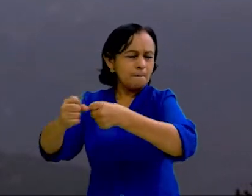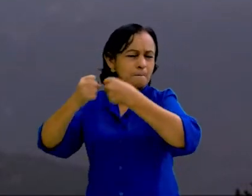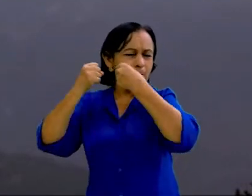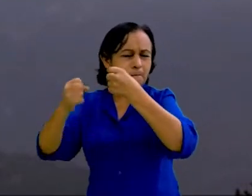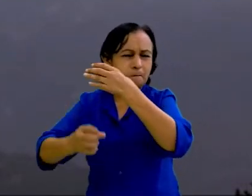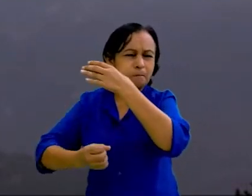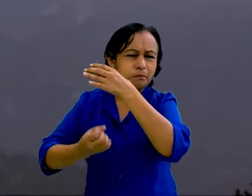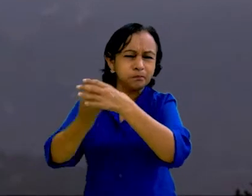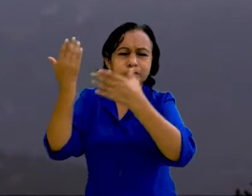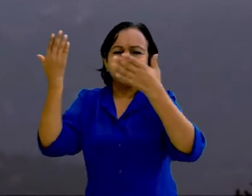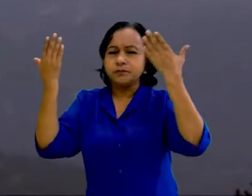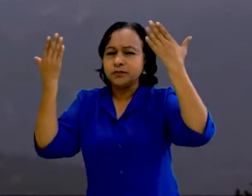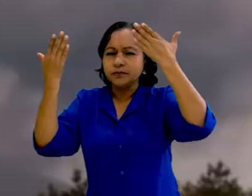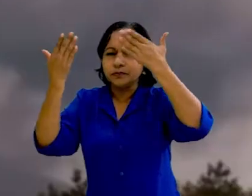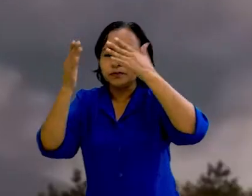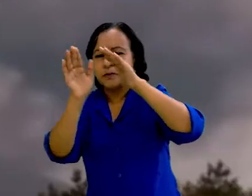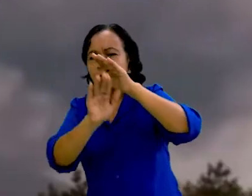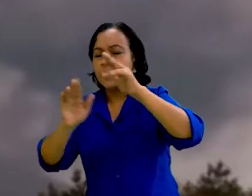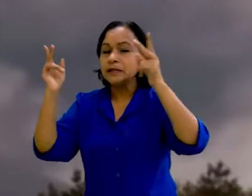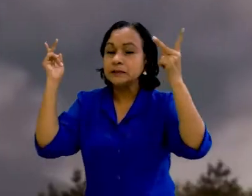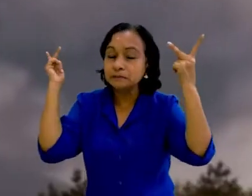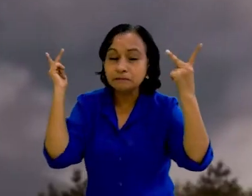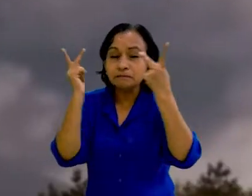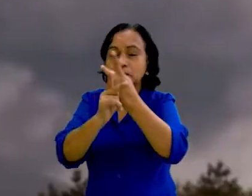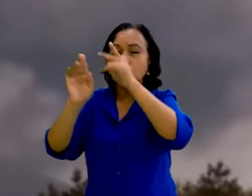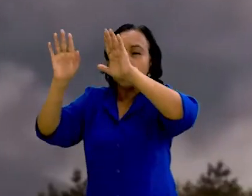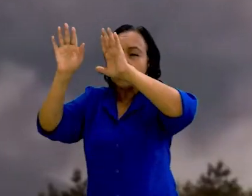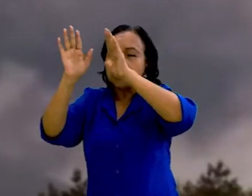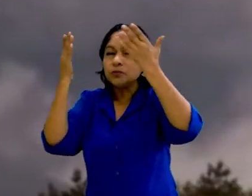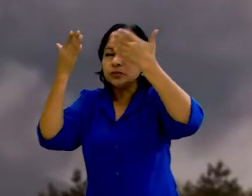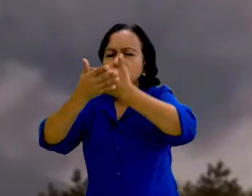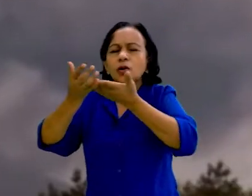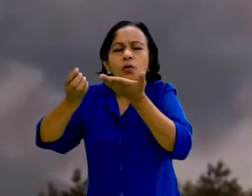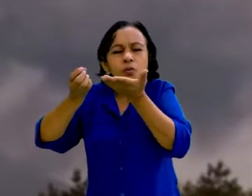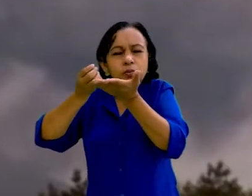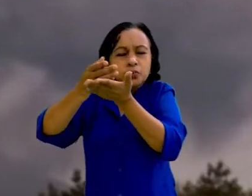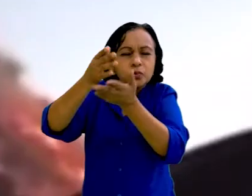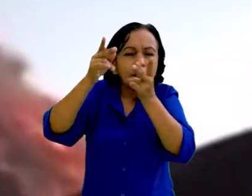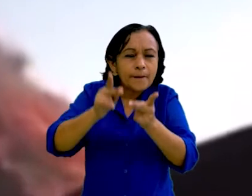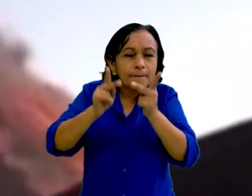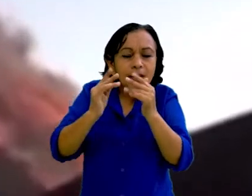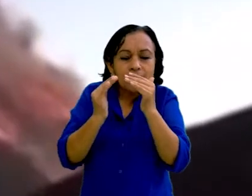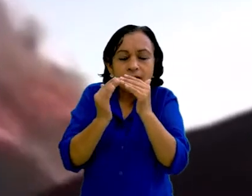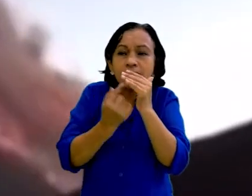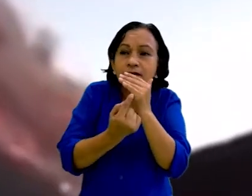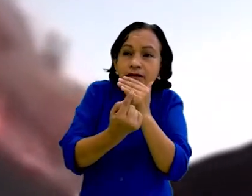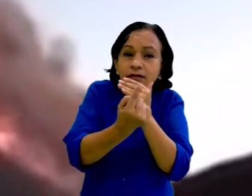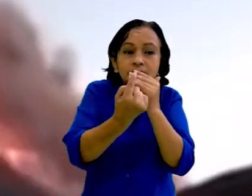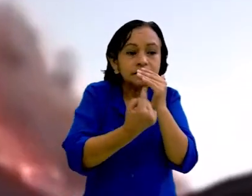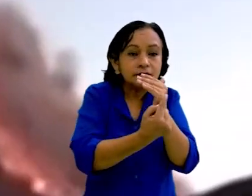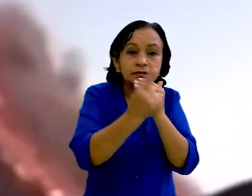su máximo, y la oscuridad se hizo lóbrega. Seguía lloviendo polvo, y la gente salía de sus casas a